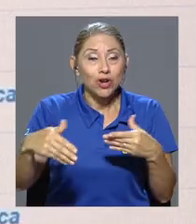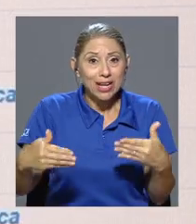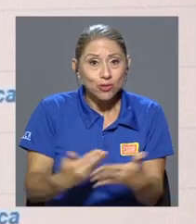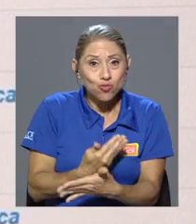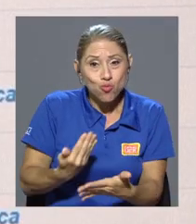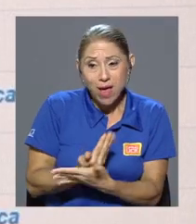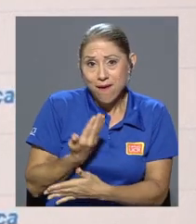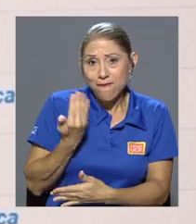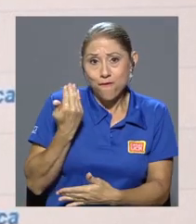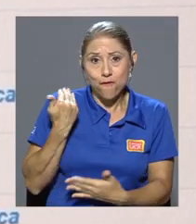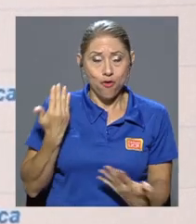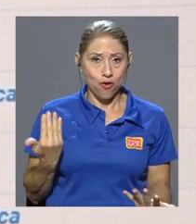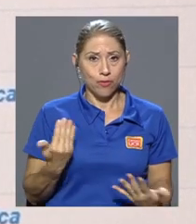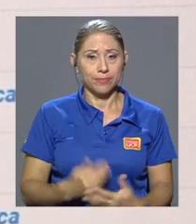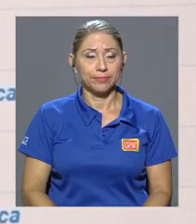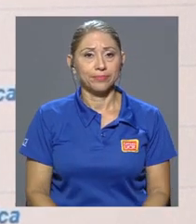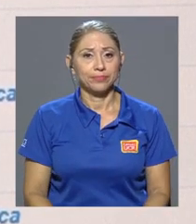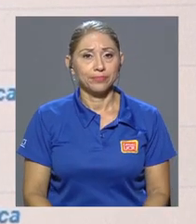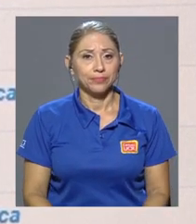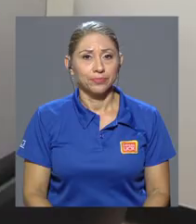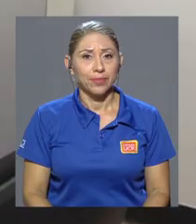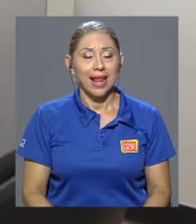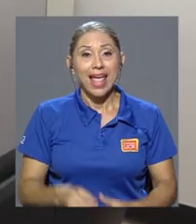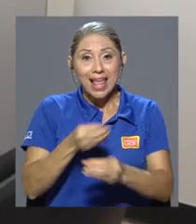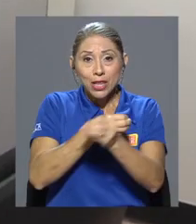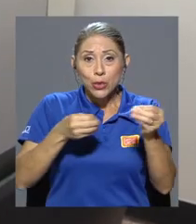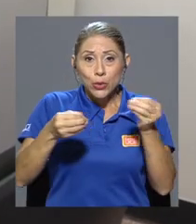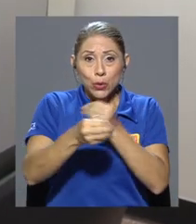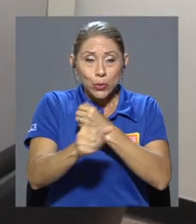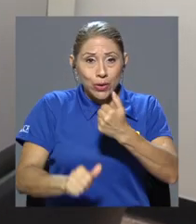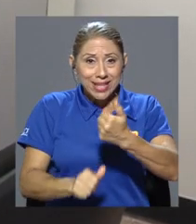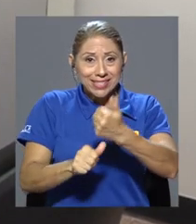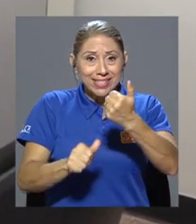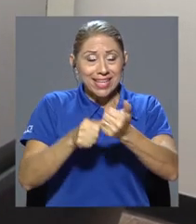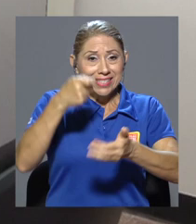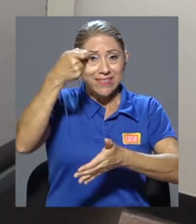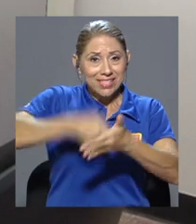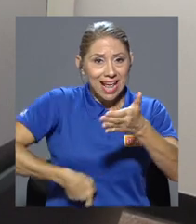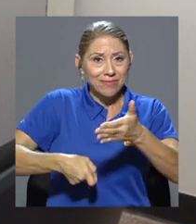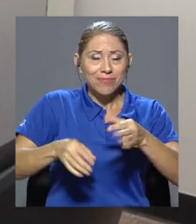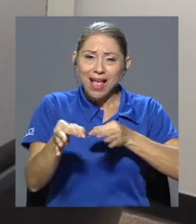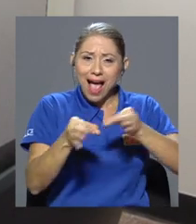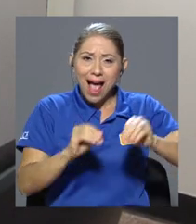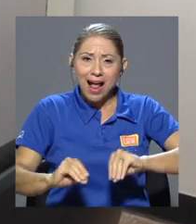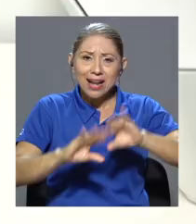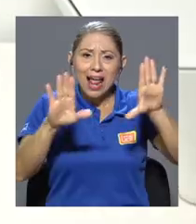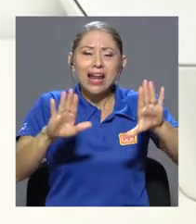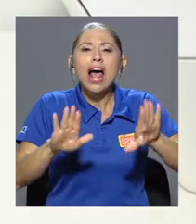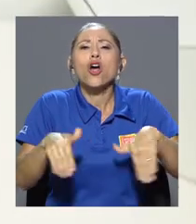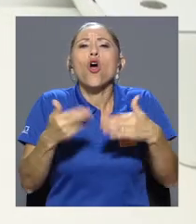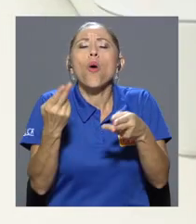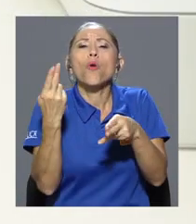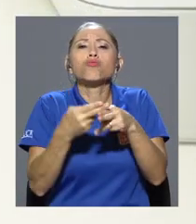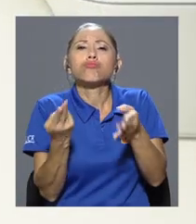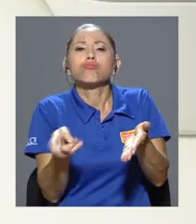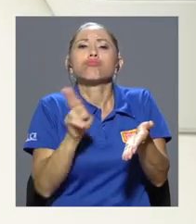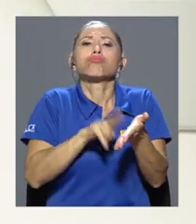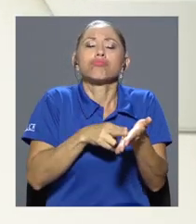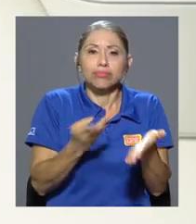acabados de salir. El Núcleo de Asistencia Fiscal aclara las dudas sobre la inscripción como contribuyente,